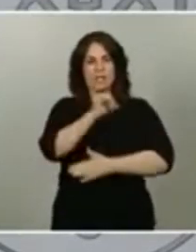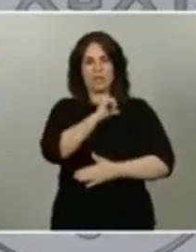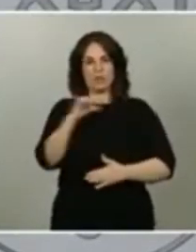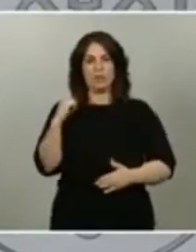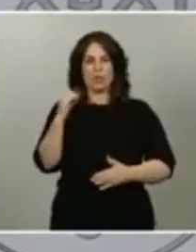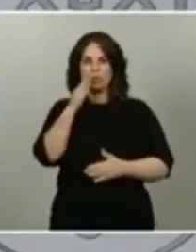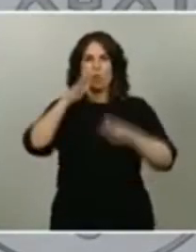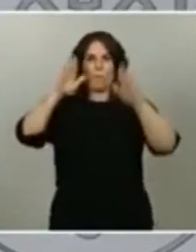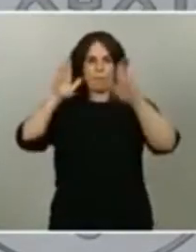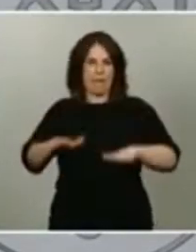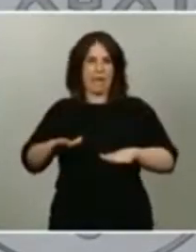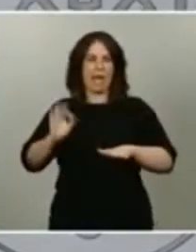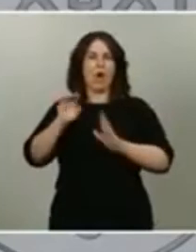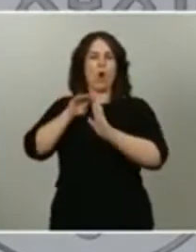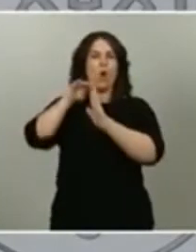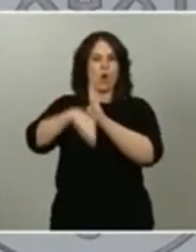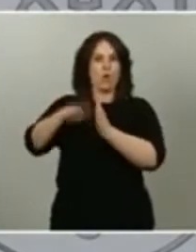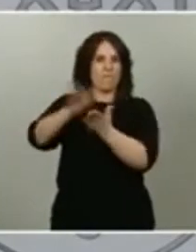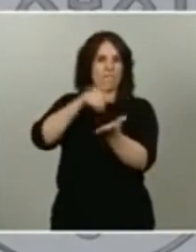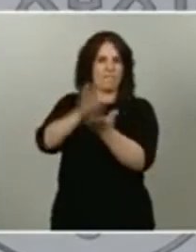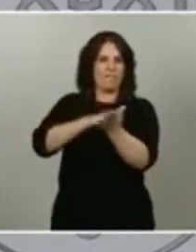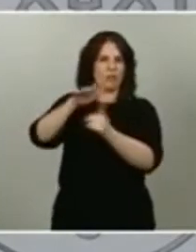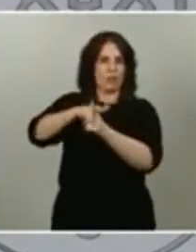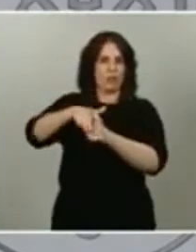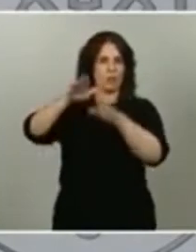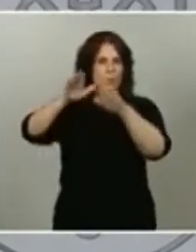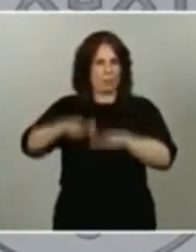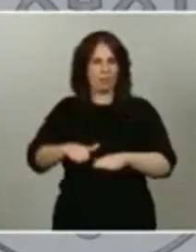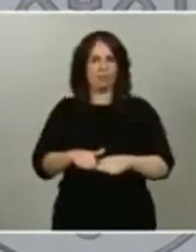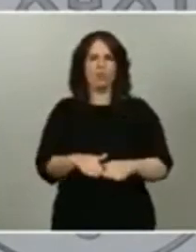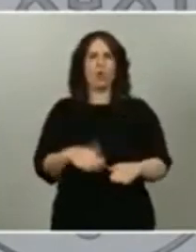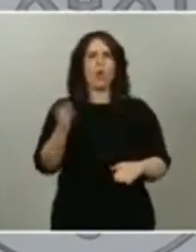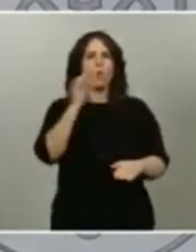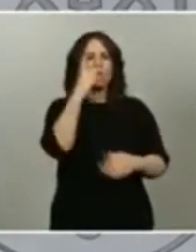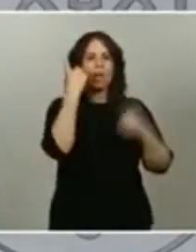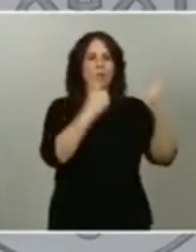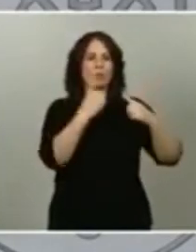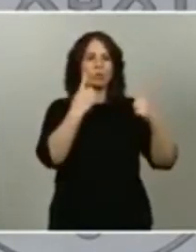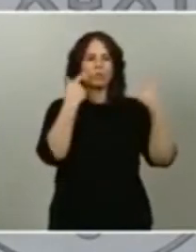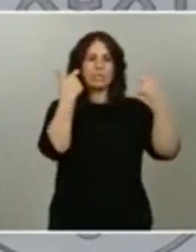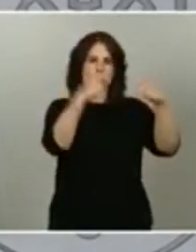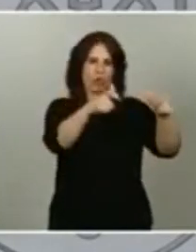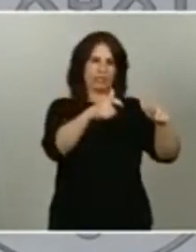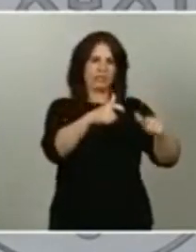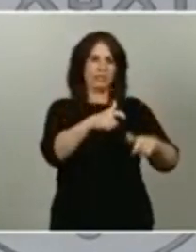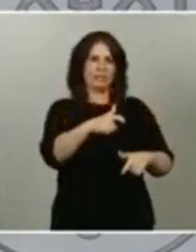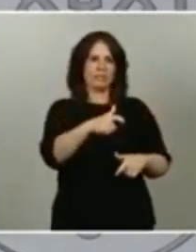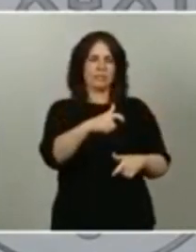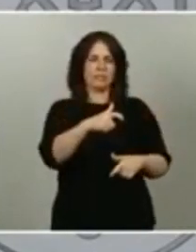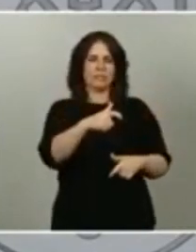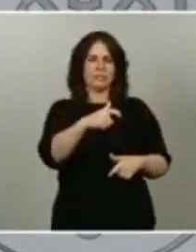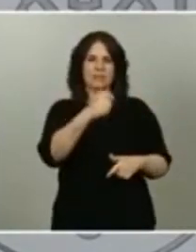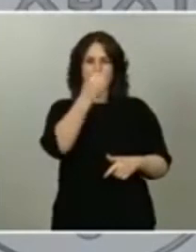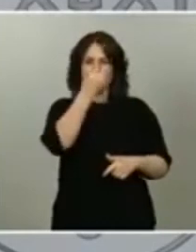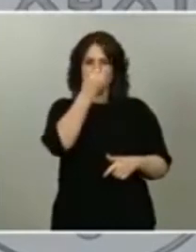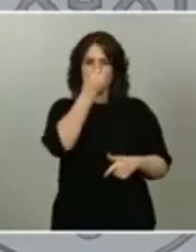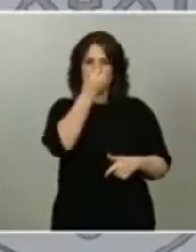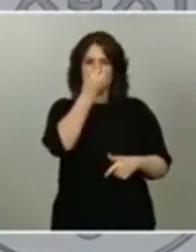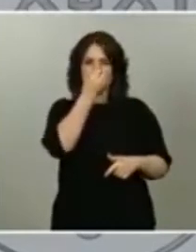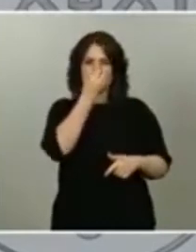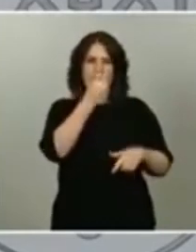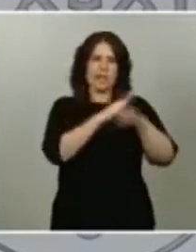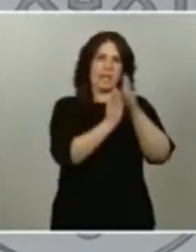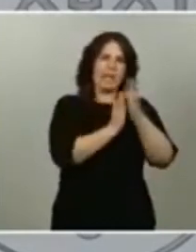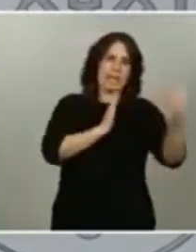la actividad tiene que ver porque determinados sectores van a contar los ERTE por fuerza mayor parciales o los completos